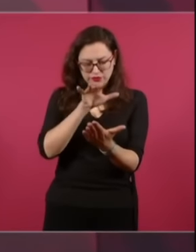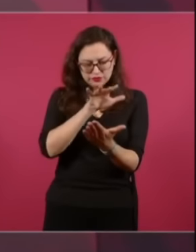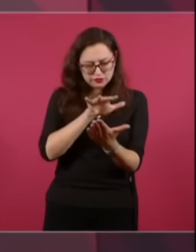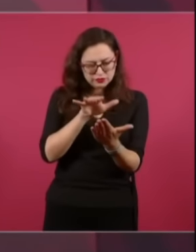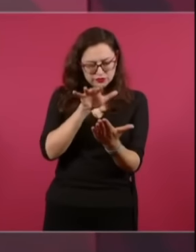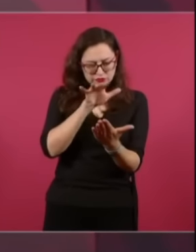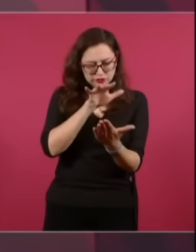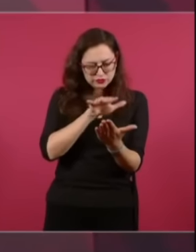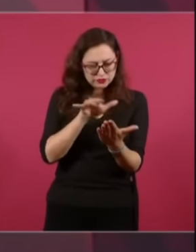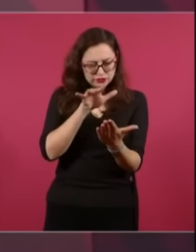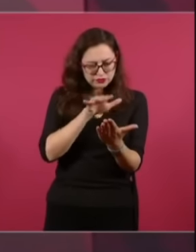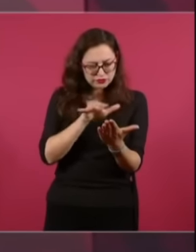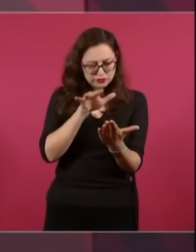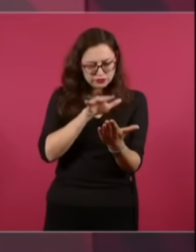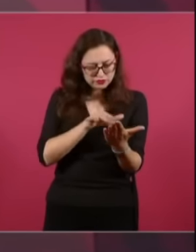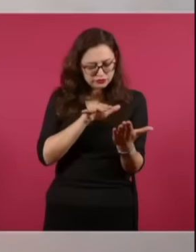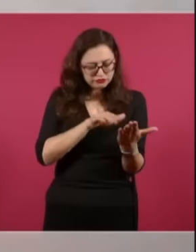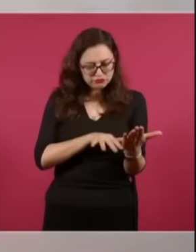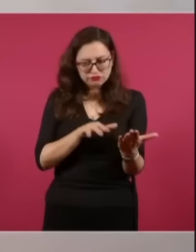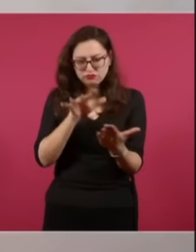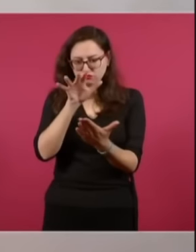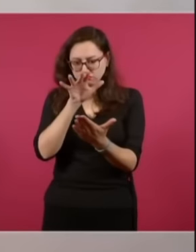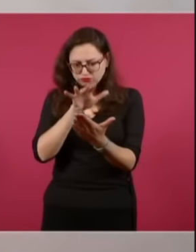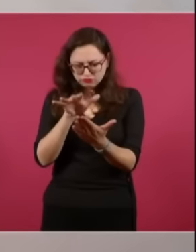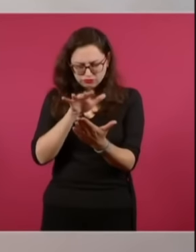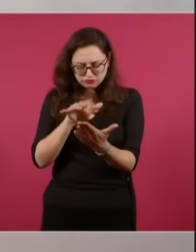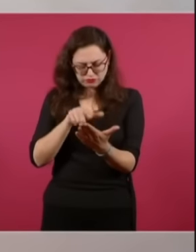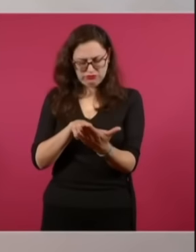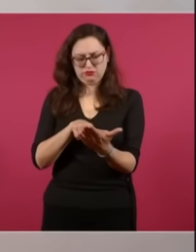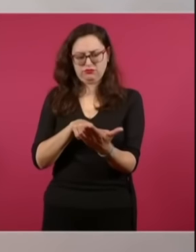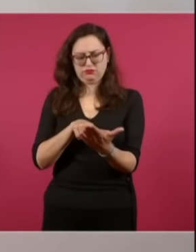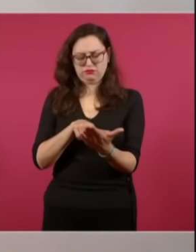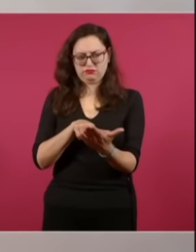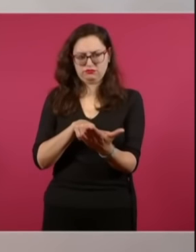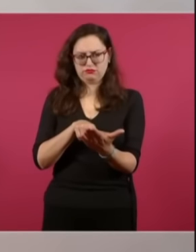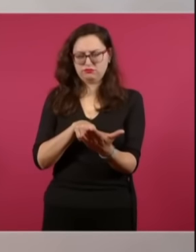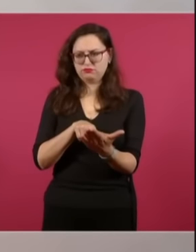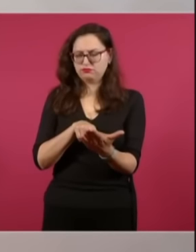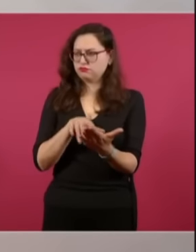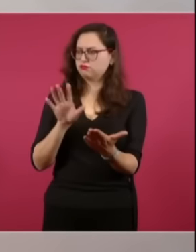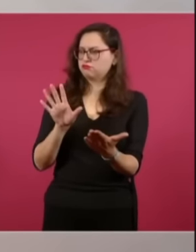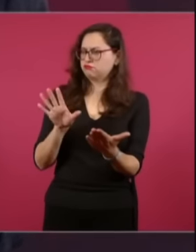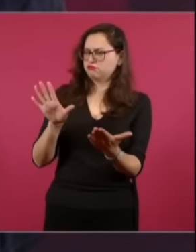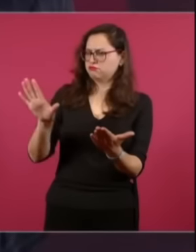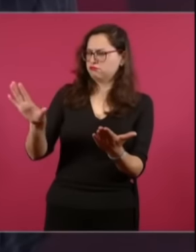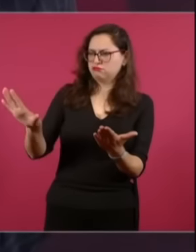que en la Constitución está establecido que facultad